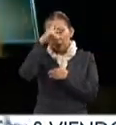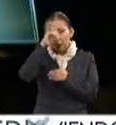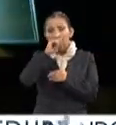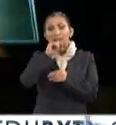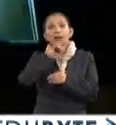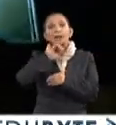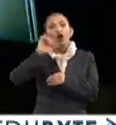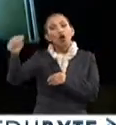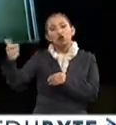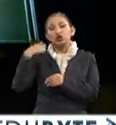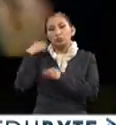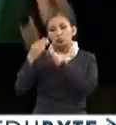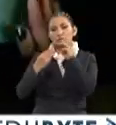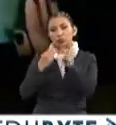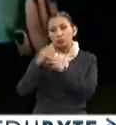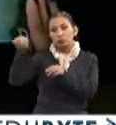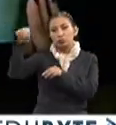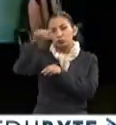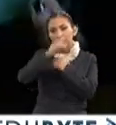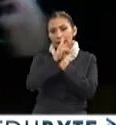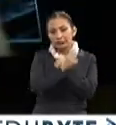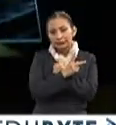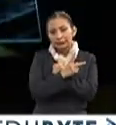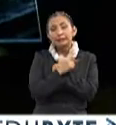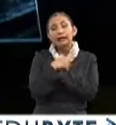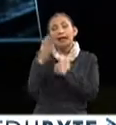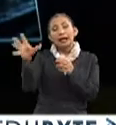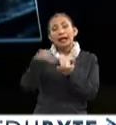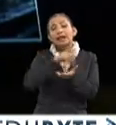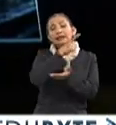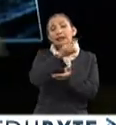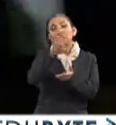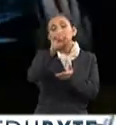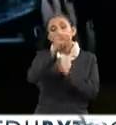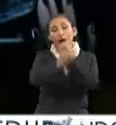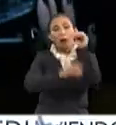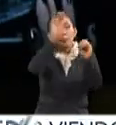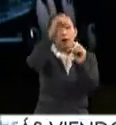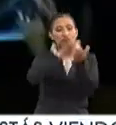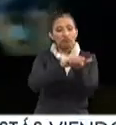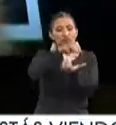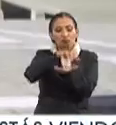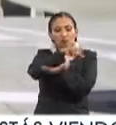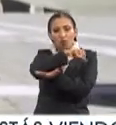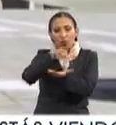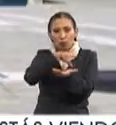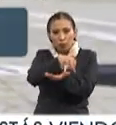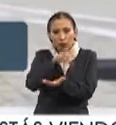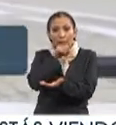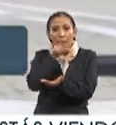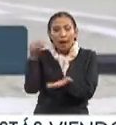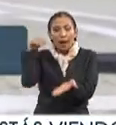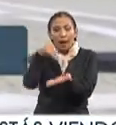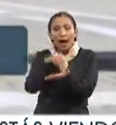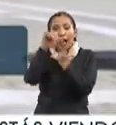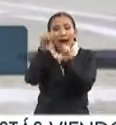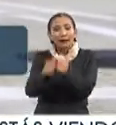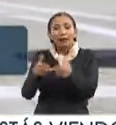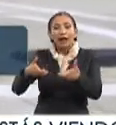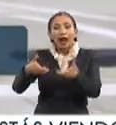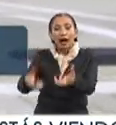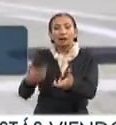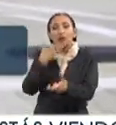México, sino también a nivel mundial, el cual reúne 180 obras de relieve. Además, se agrega el arte